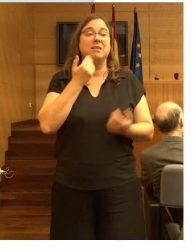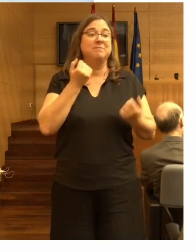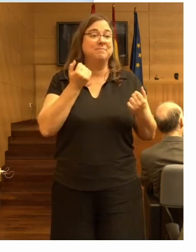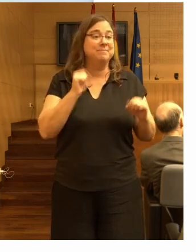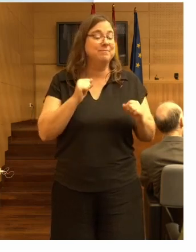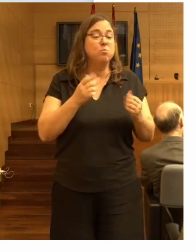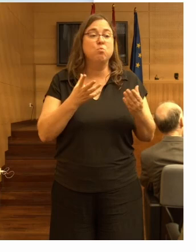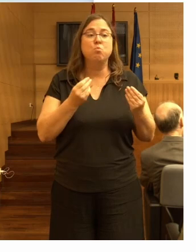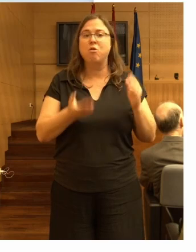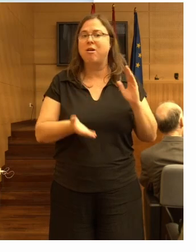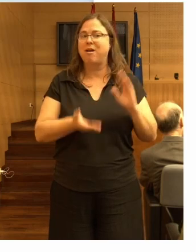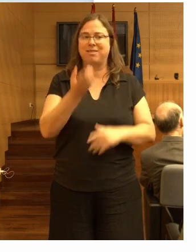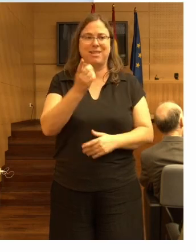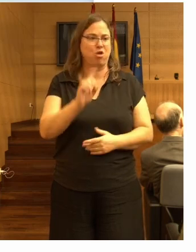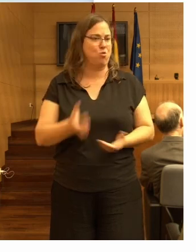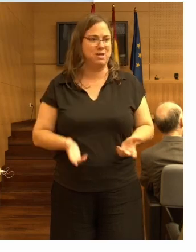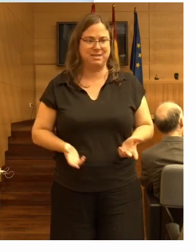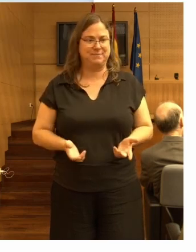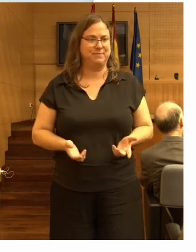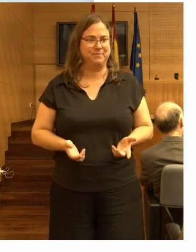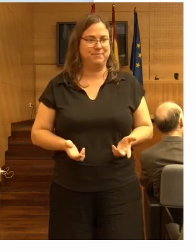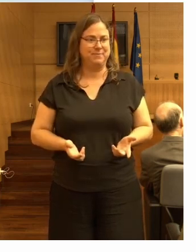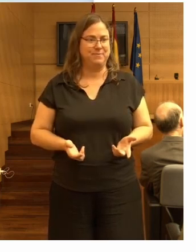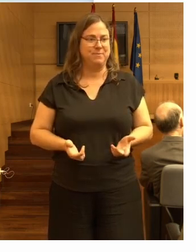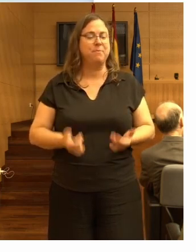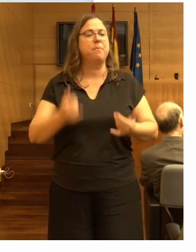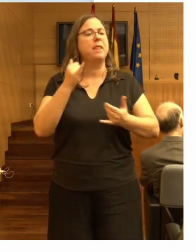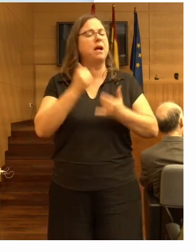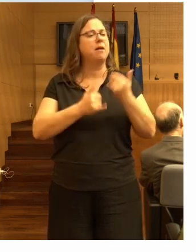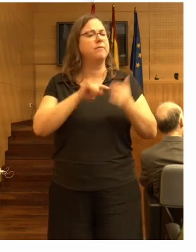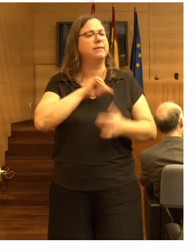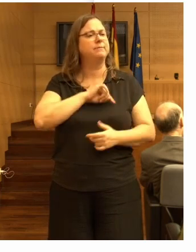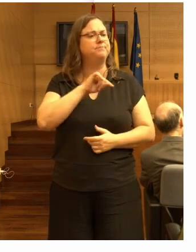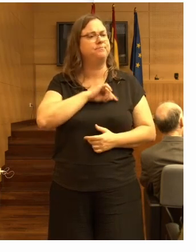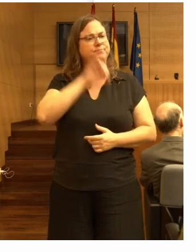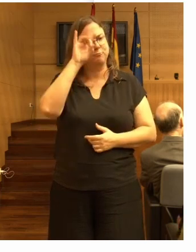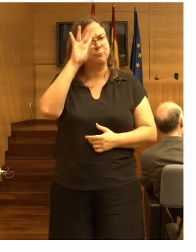es muy alta, lo cual me sorprende.